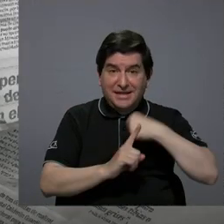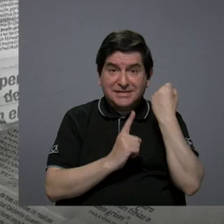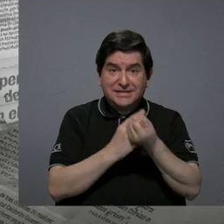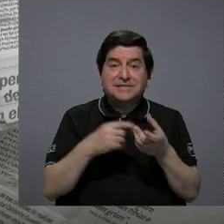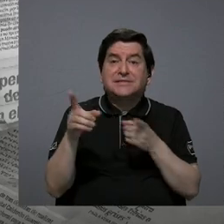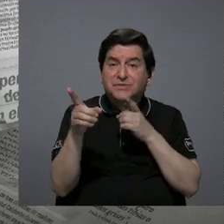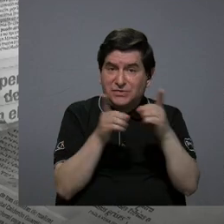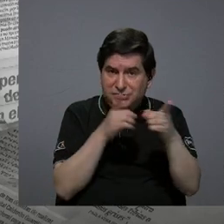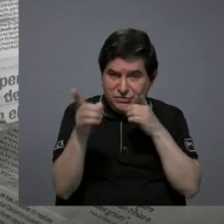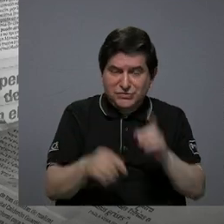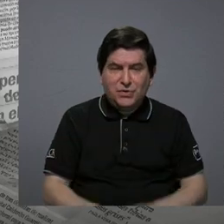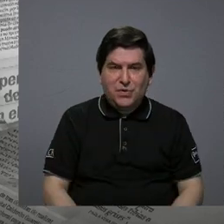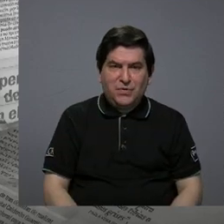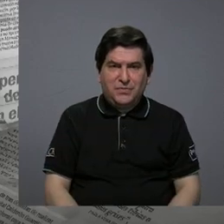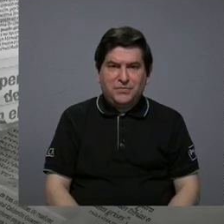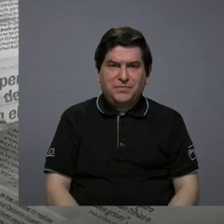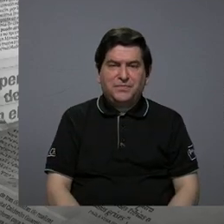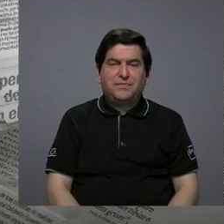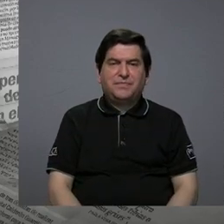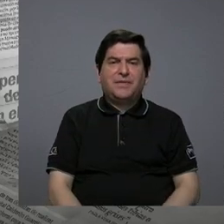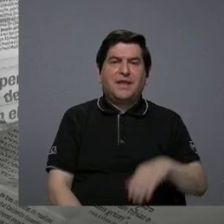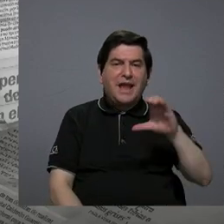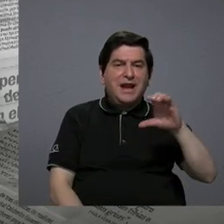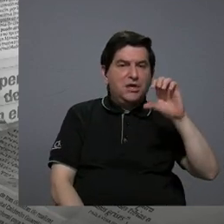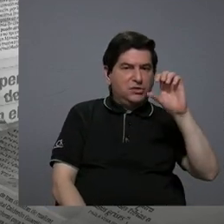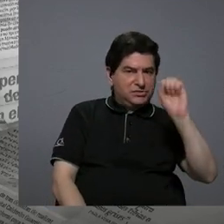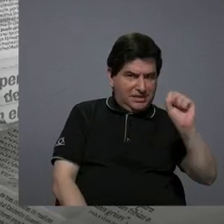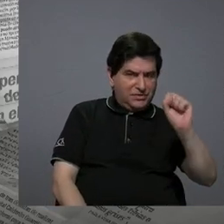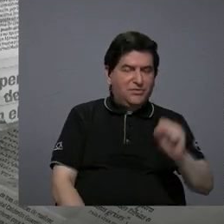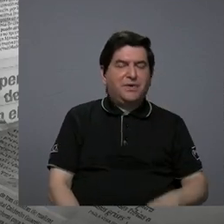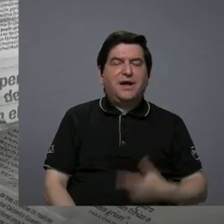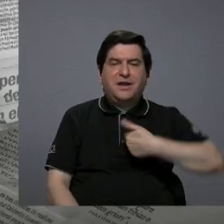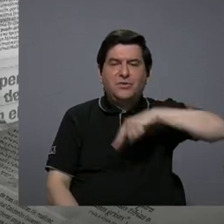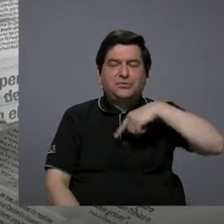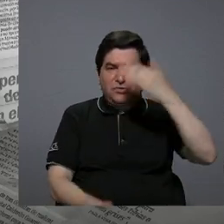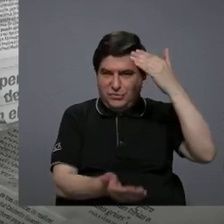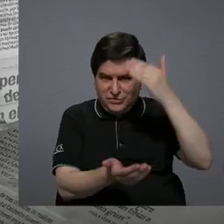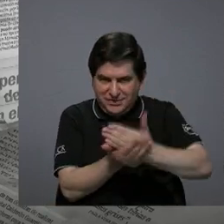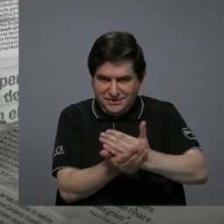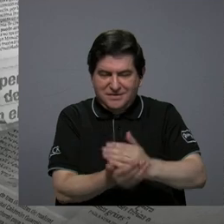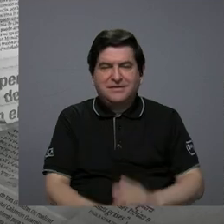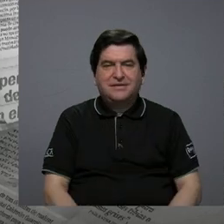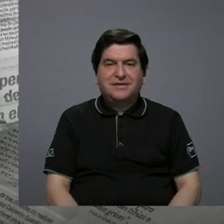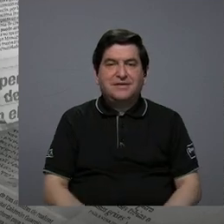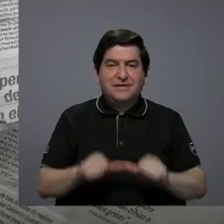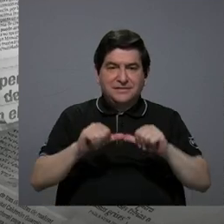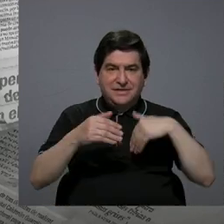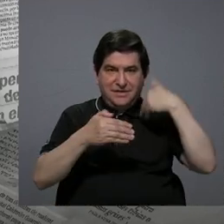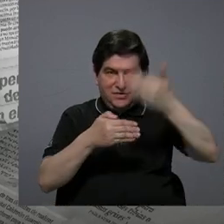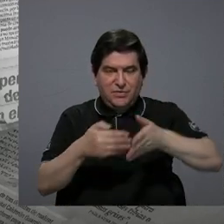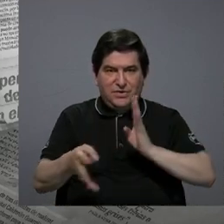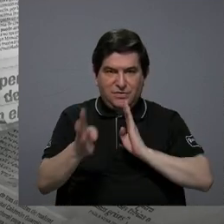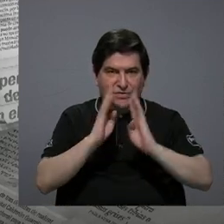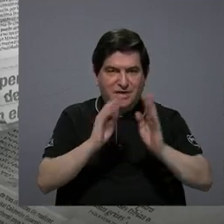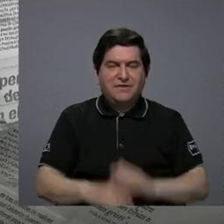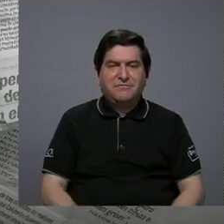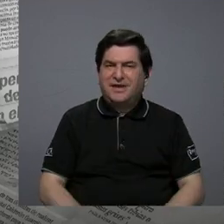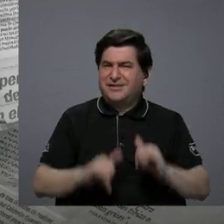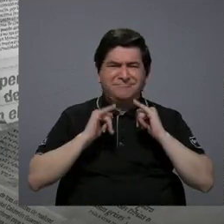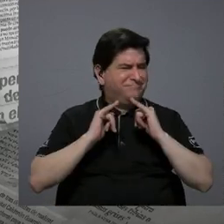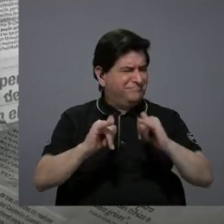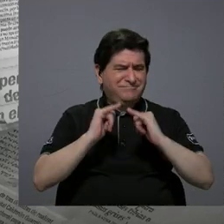ha descrito, con ese cuadro que ha descrito Carlos Sandoval, vamos a hacer una pausa y enseguida continuamos hablando sobre